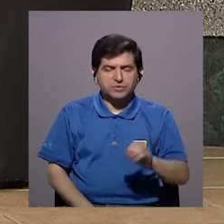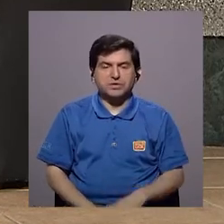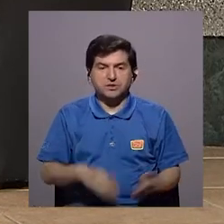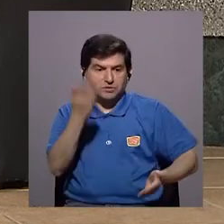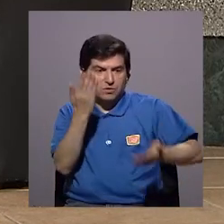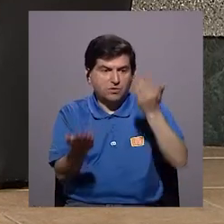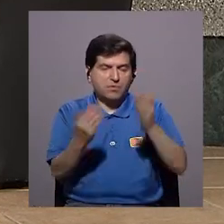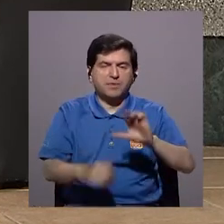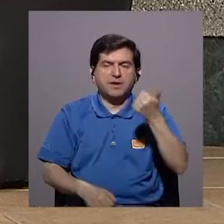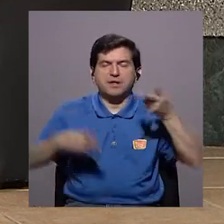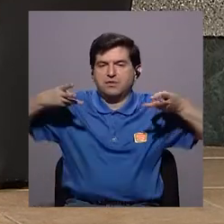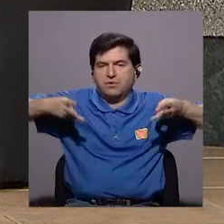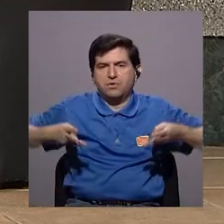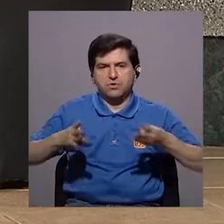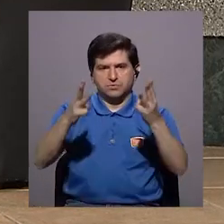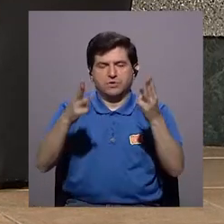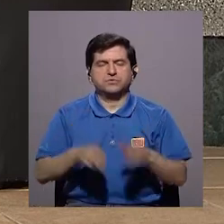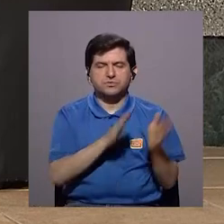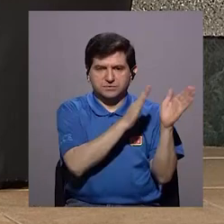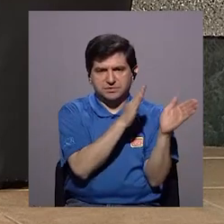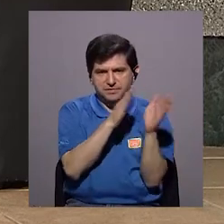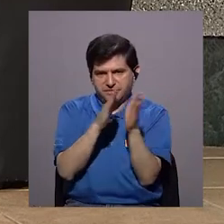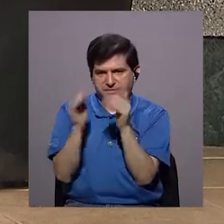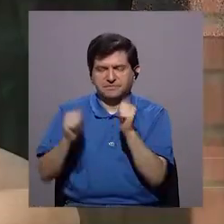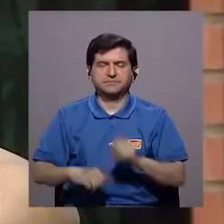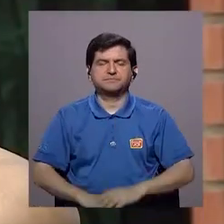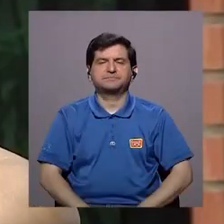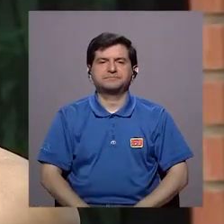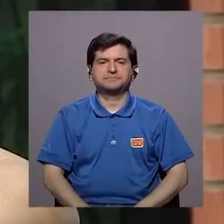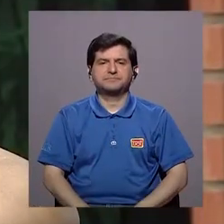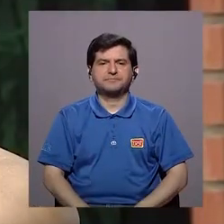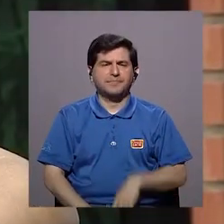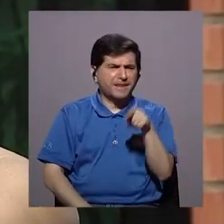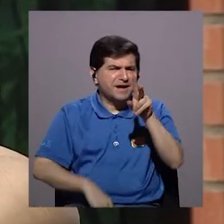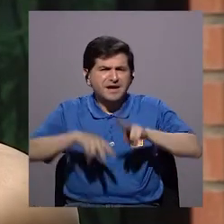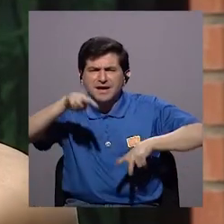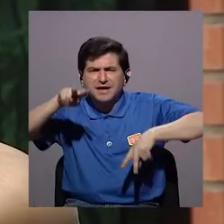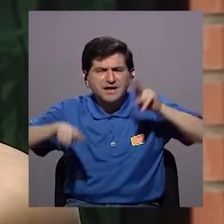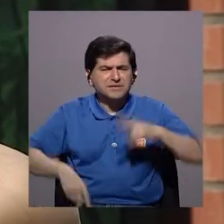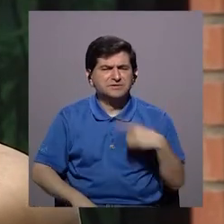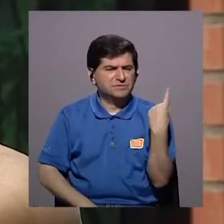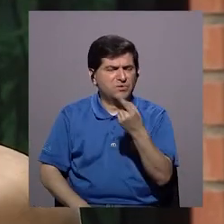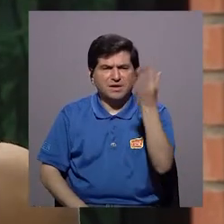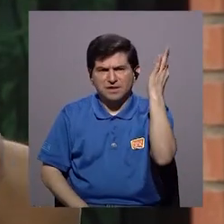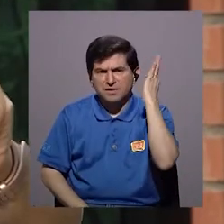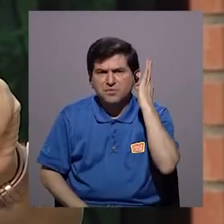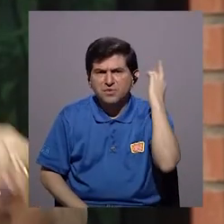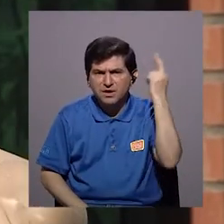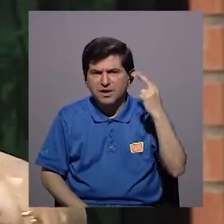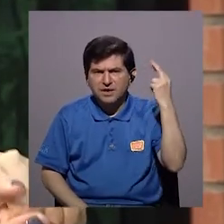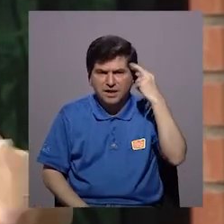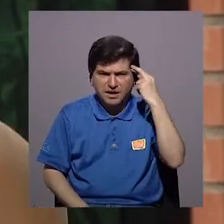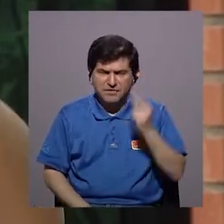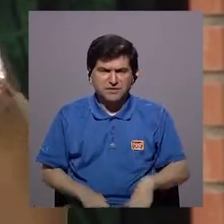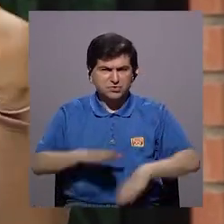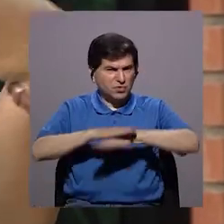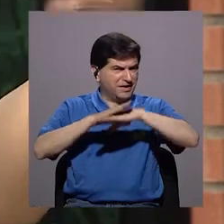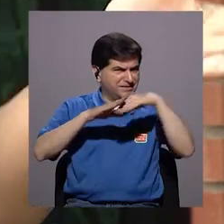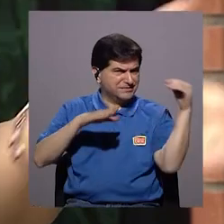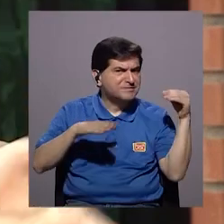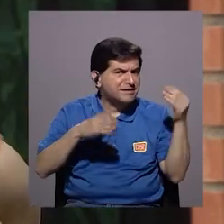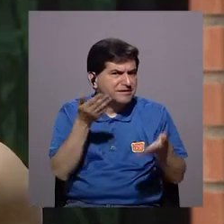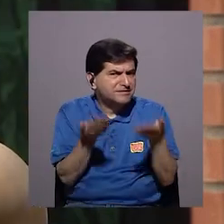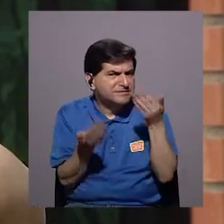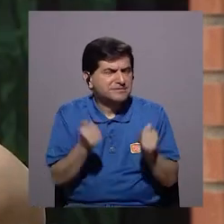comparables con los demás métodos de planificación. Ahora, esto varía de mujer en mujer por causas como